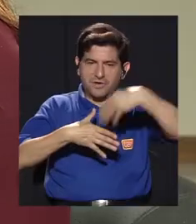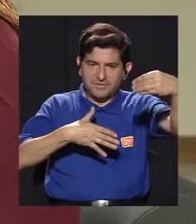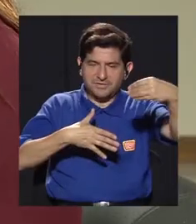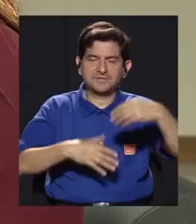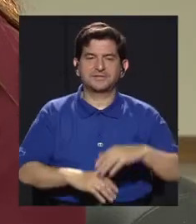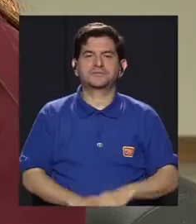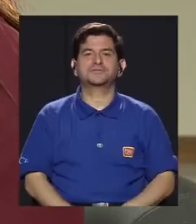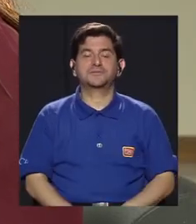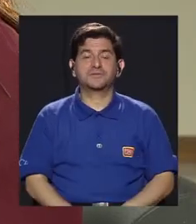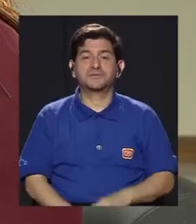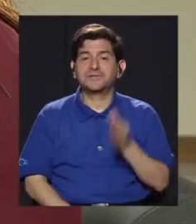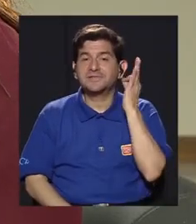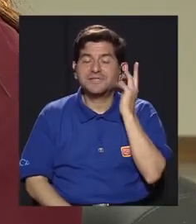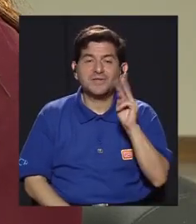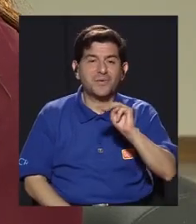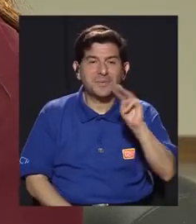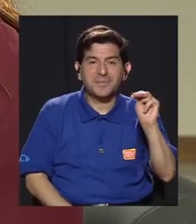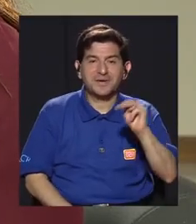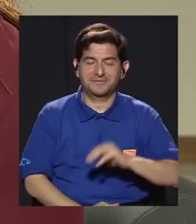Marils este